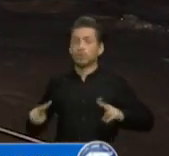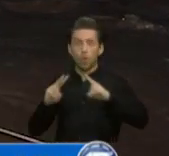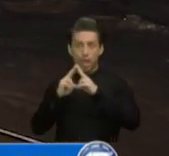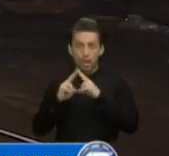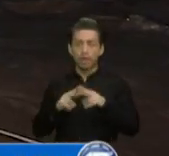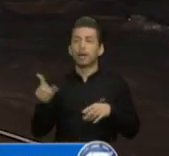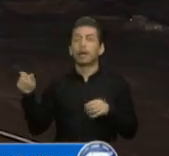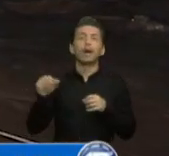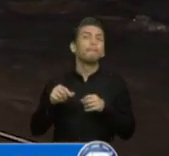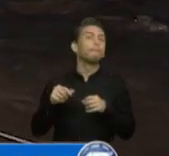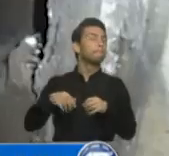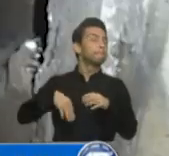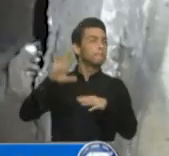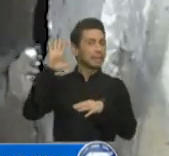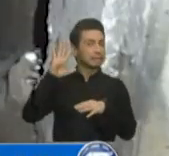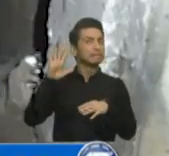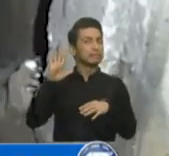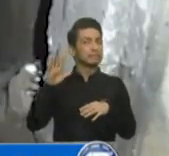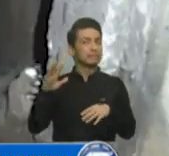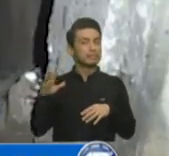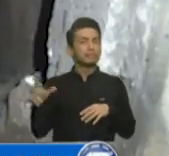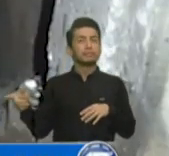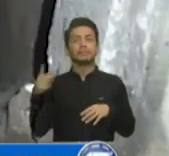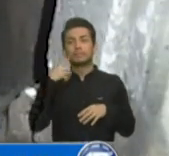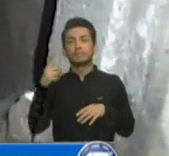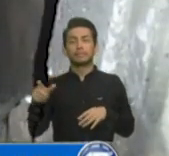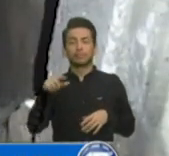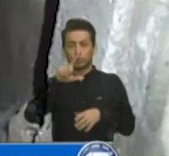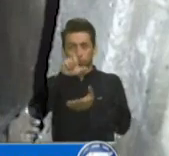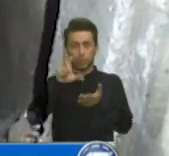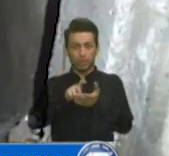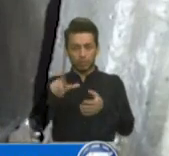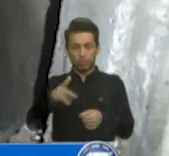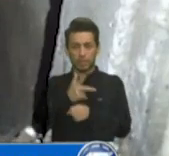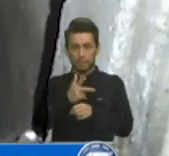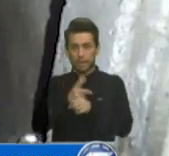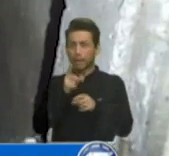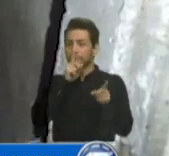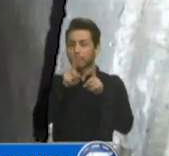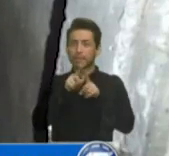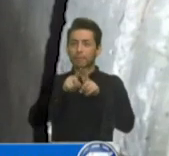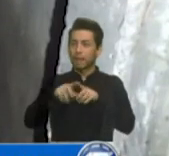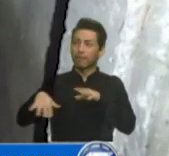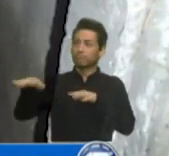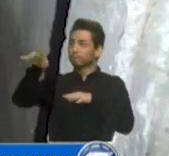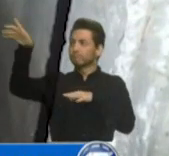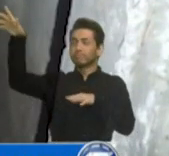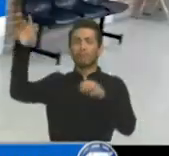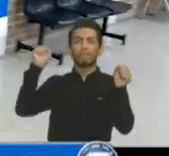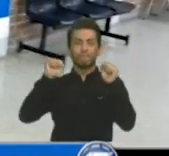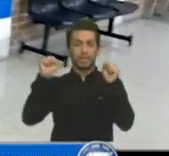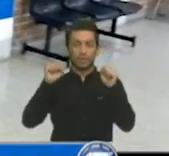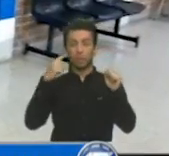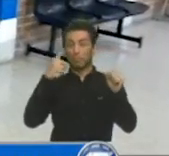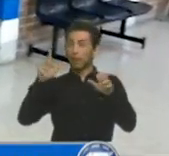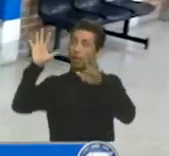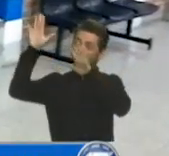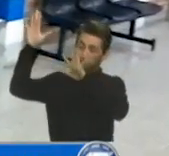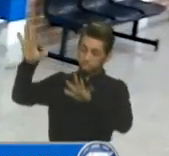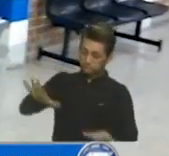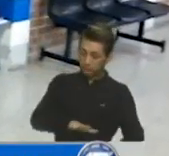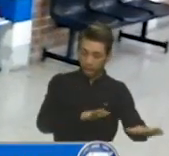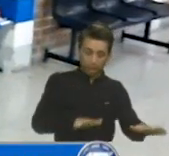afectados fueron la capital y el altiplano guatemalteco. En otros puntos, la Conred reportó derrumbes, inundaciones y